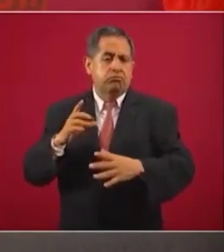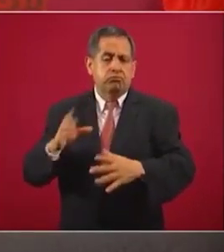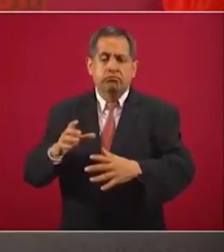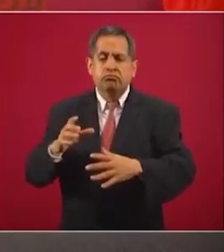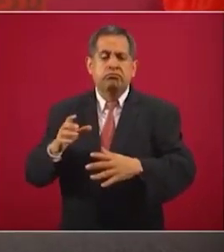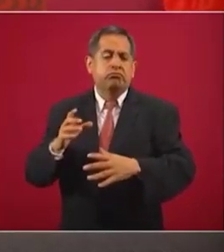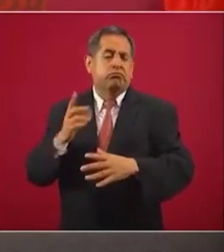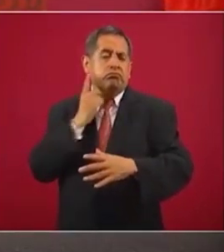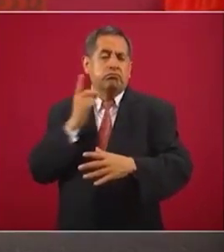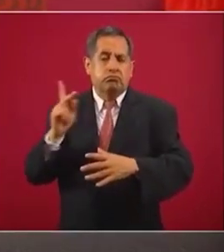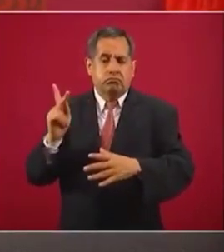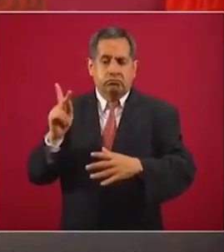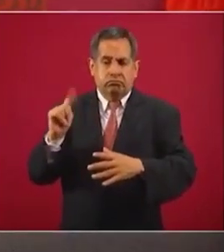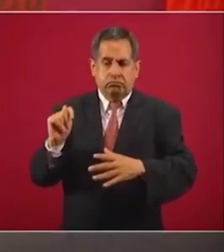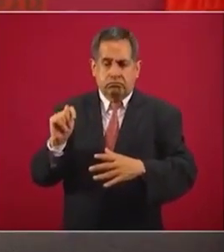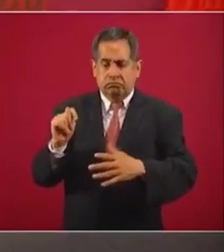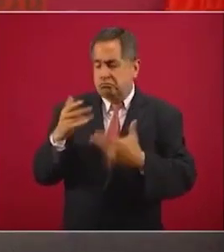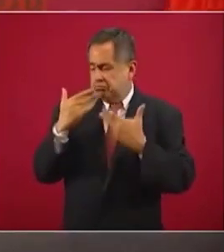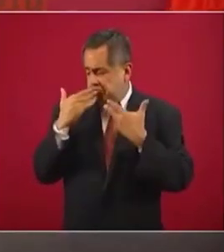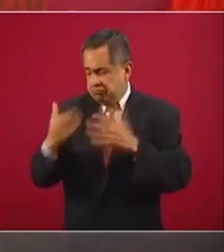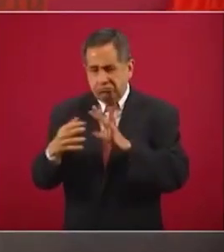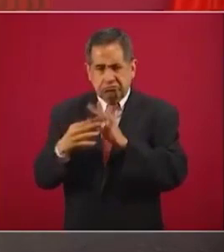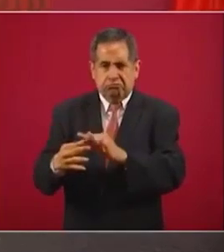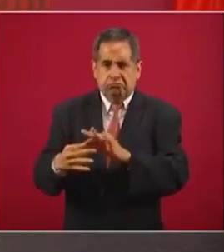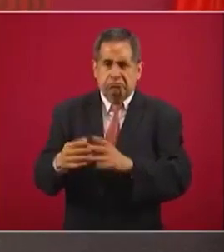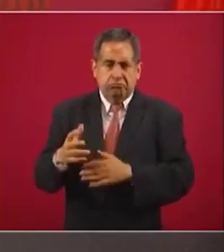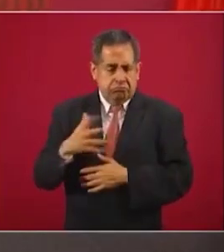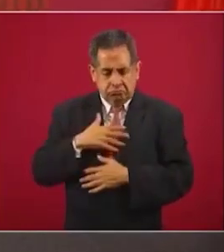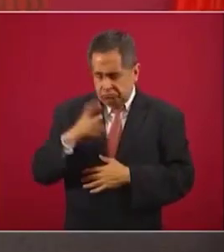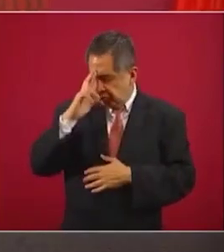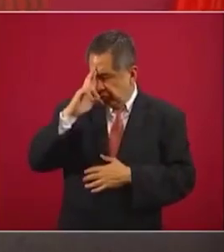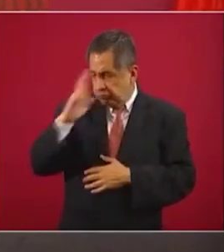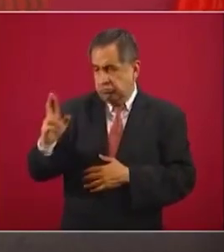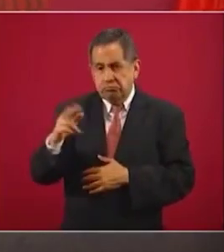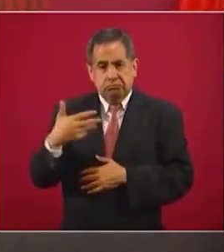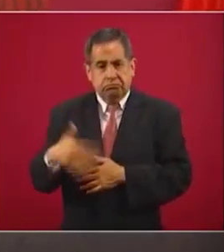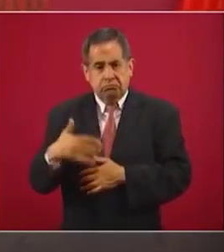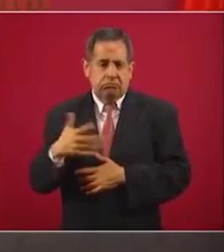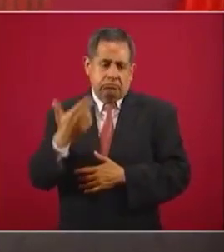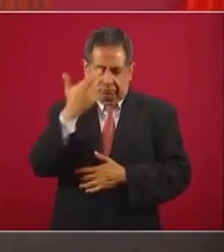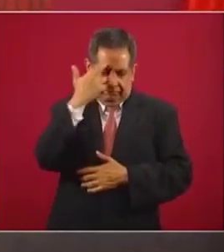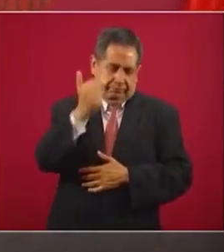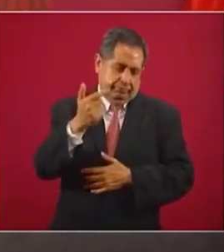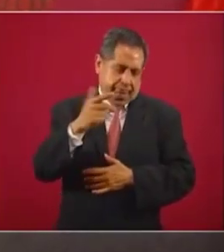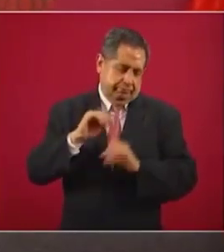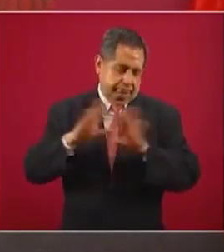por razones obvias.